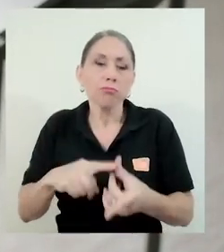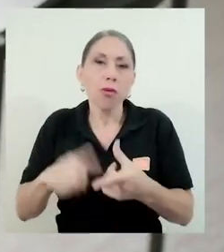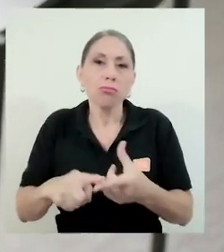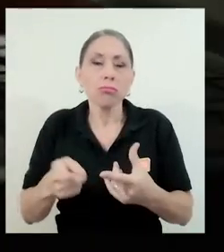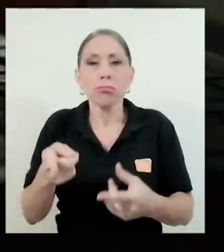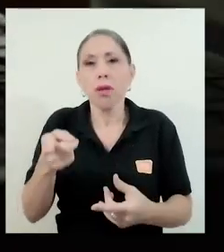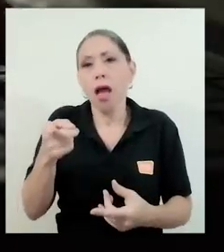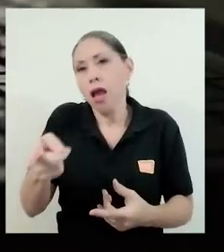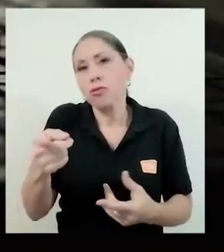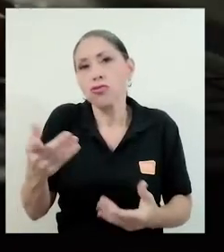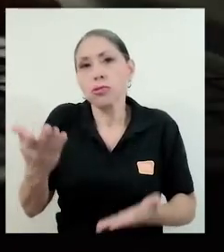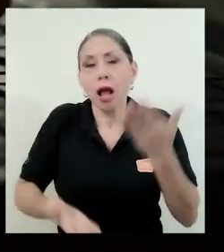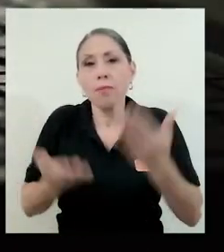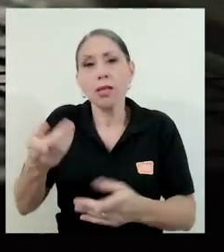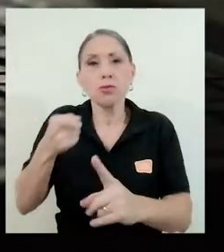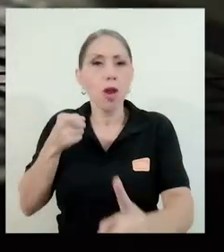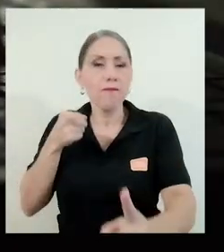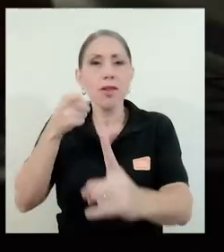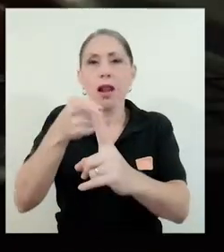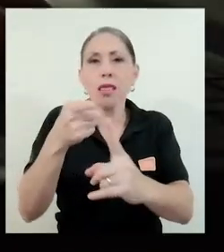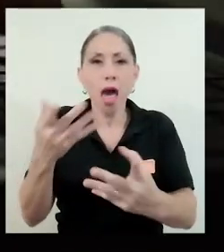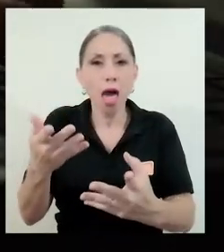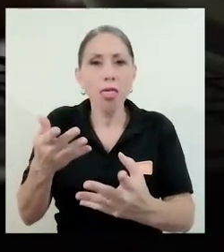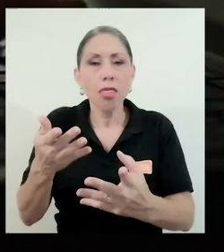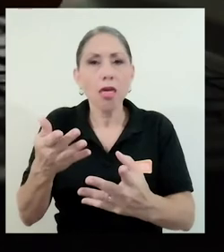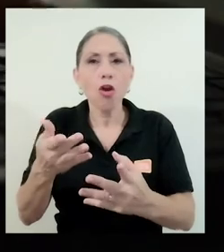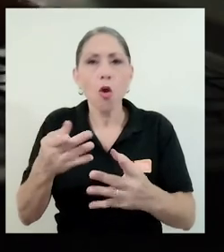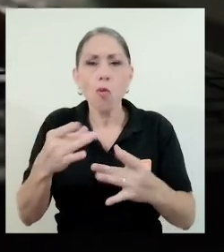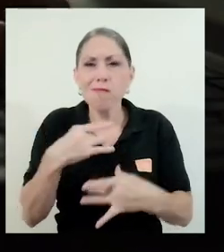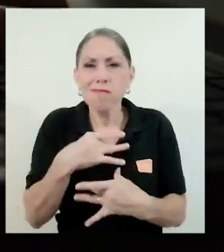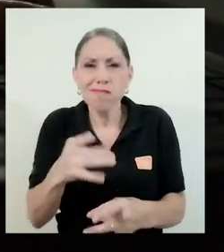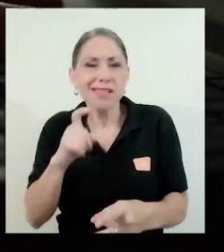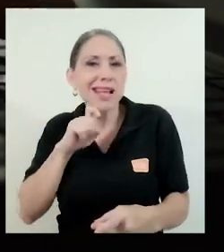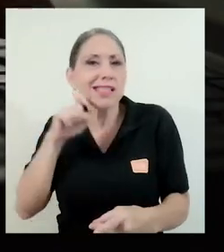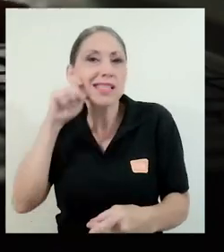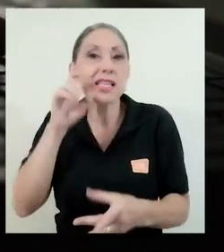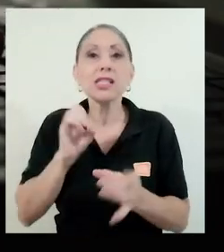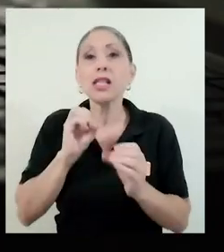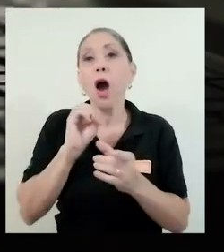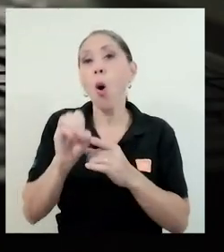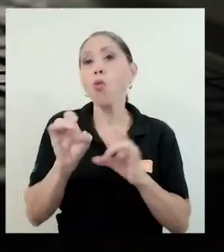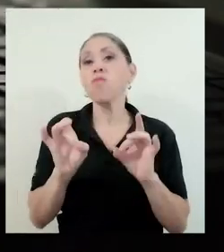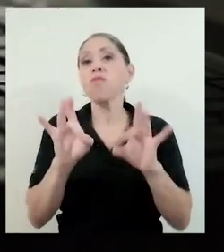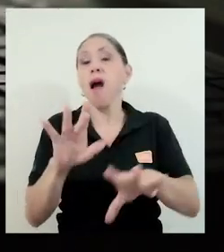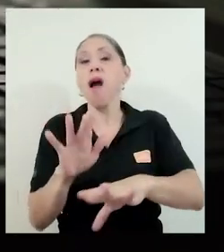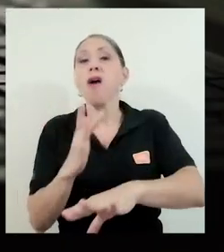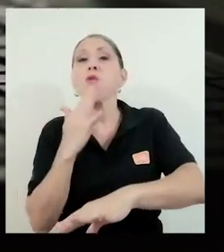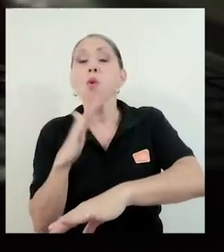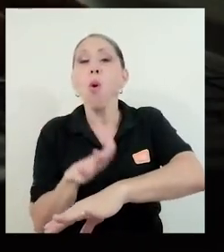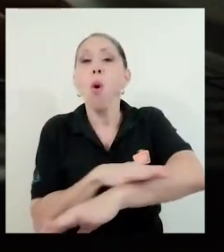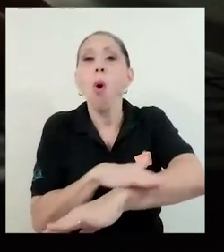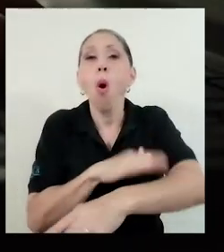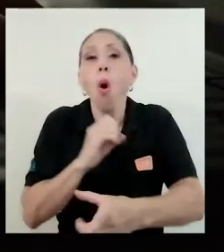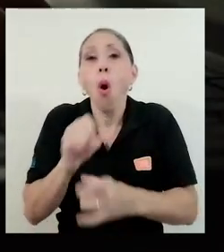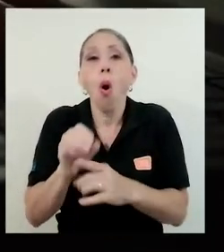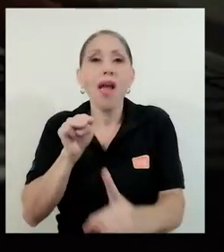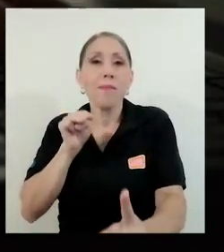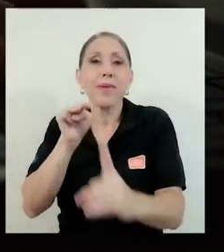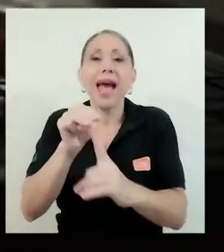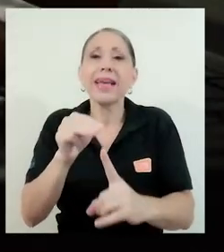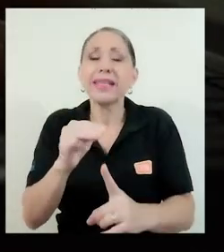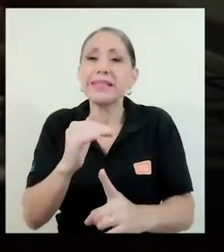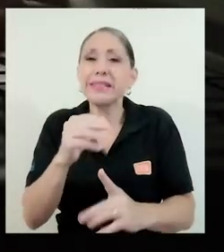pueden tener una finalidad digamos de tipo sexista, de tipo racista, pueden estar enviando